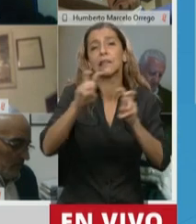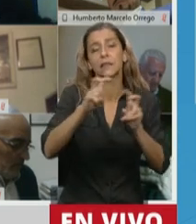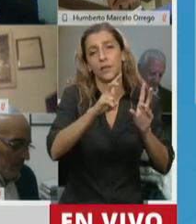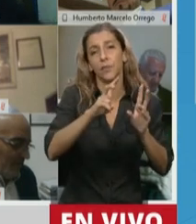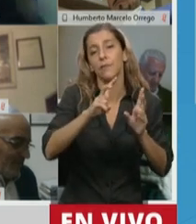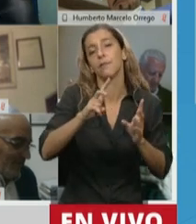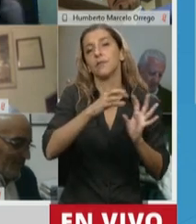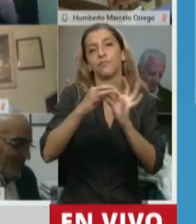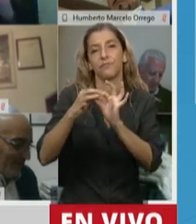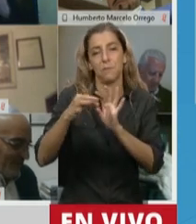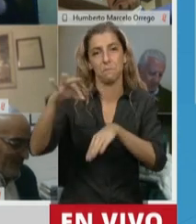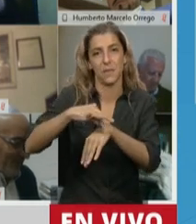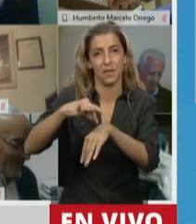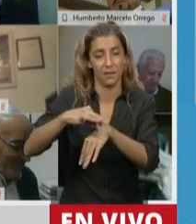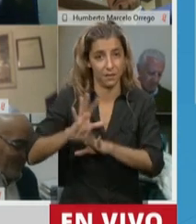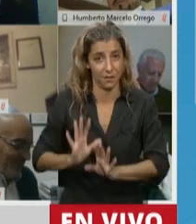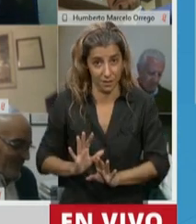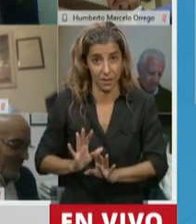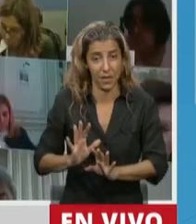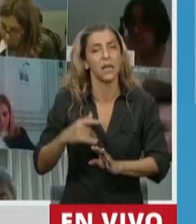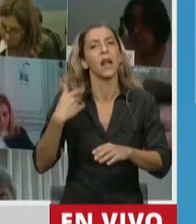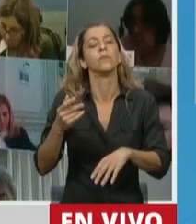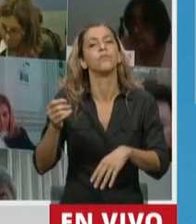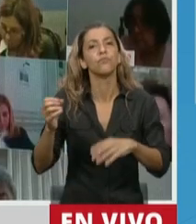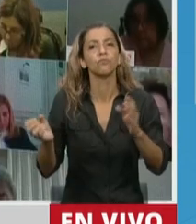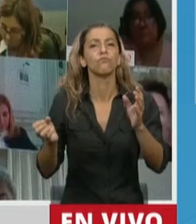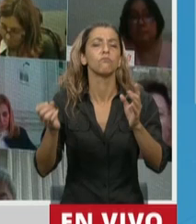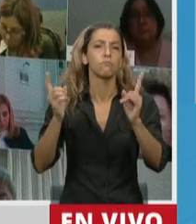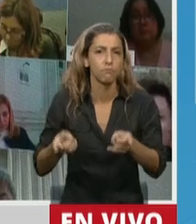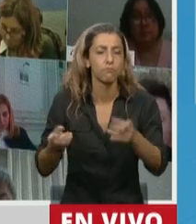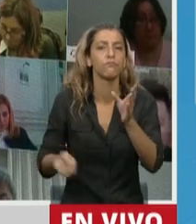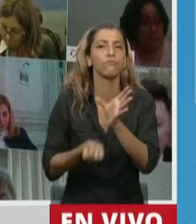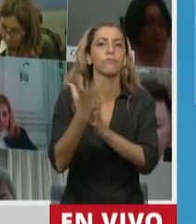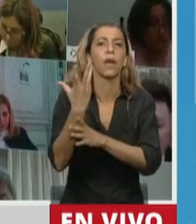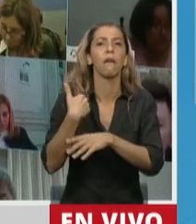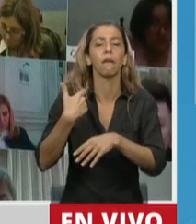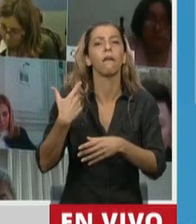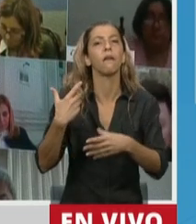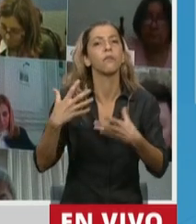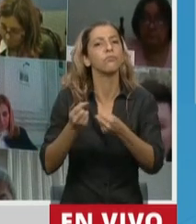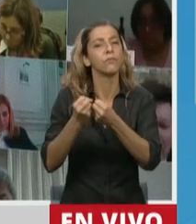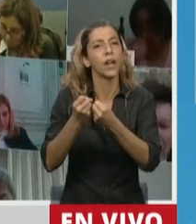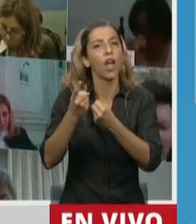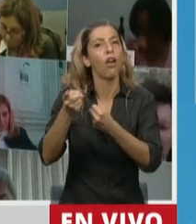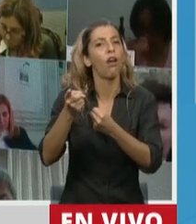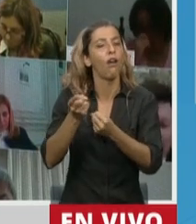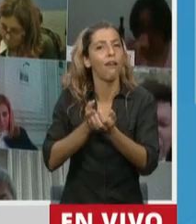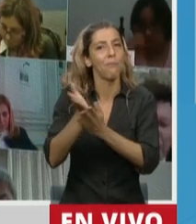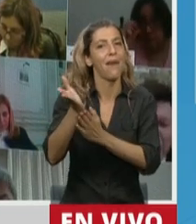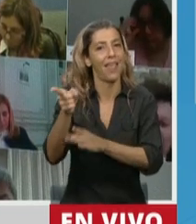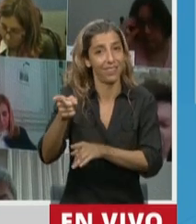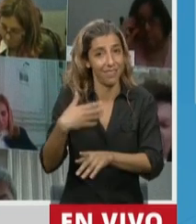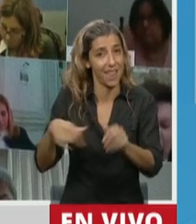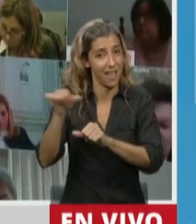ejerció la docencia, fundó la cátedra de bacteriología de la Facultad de Ciencias Médicas en el año